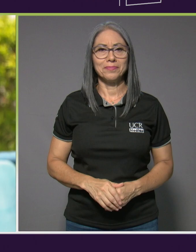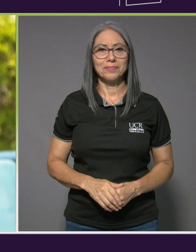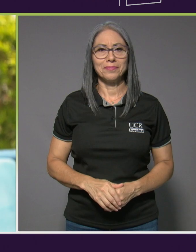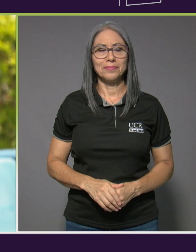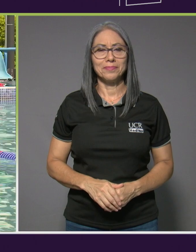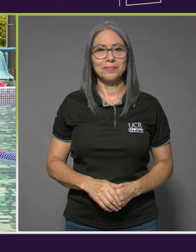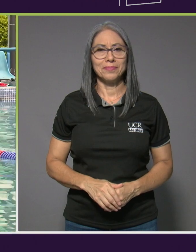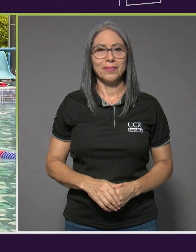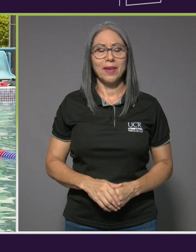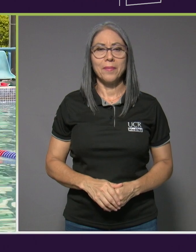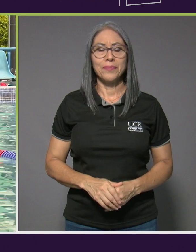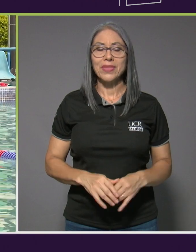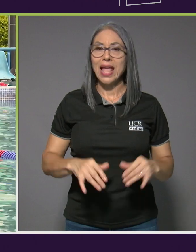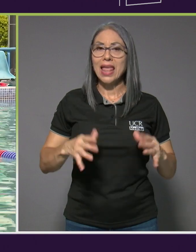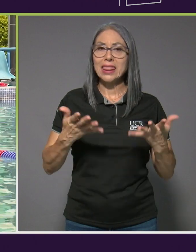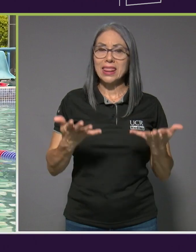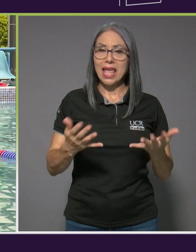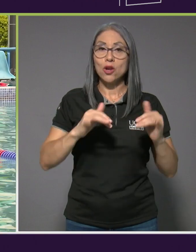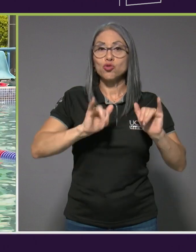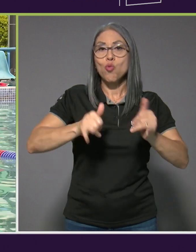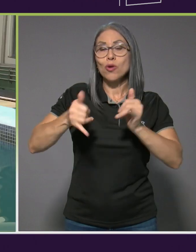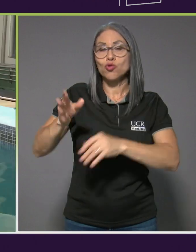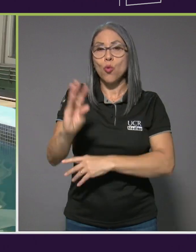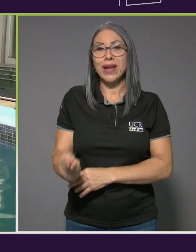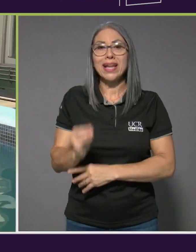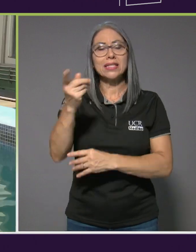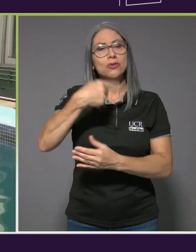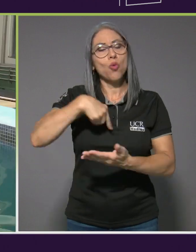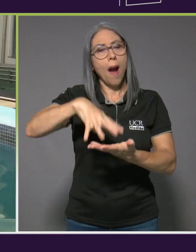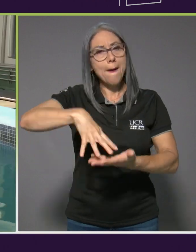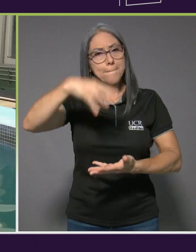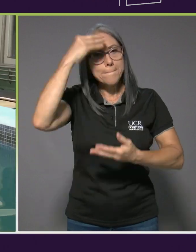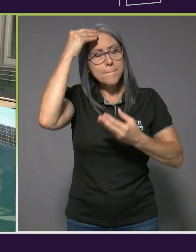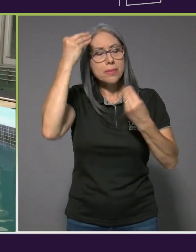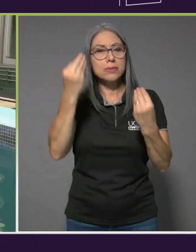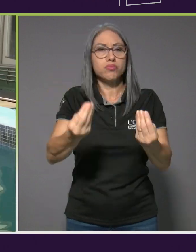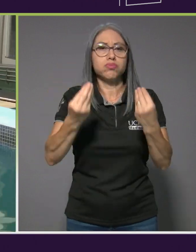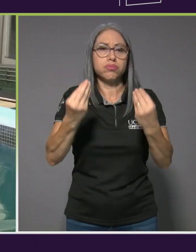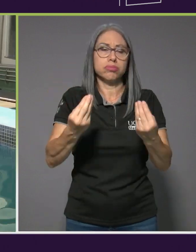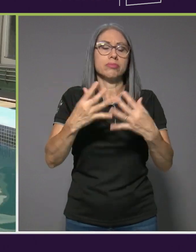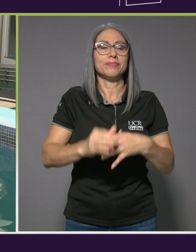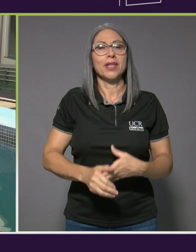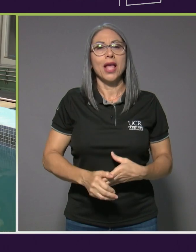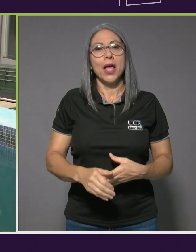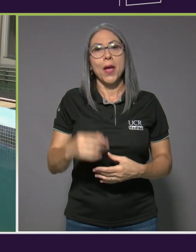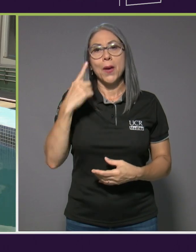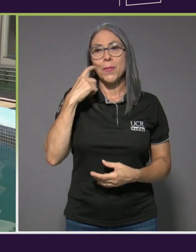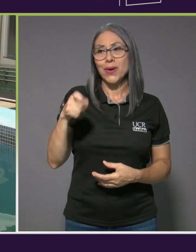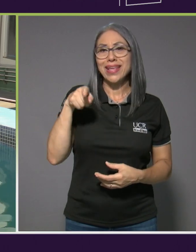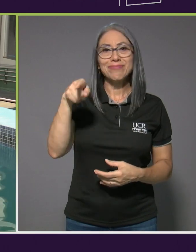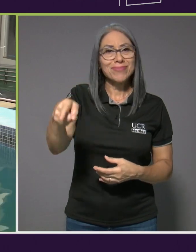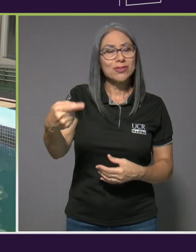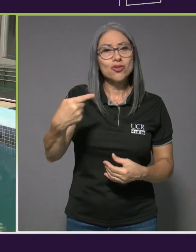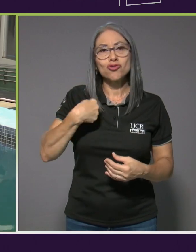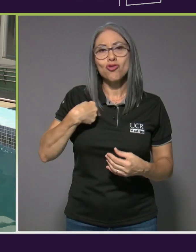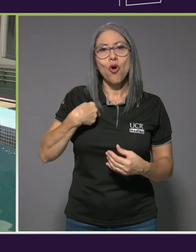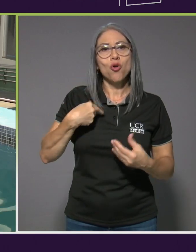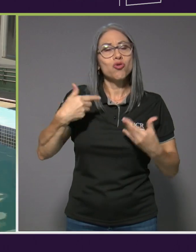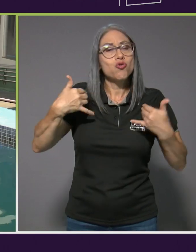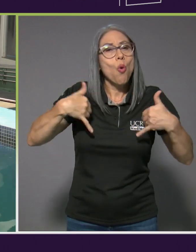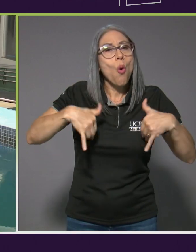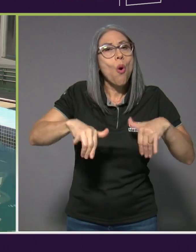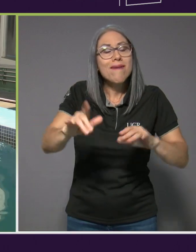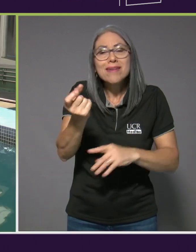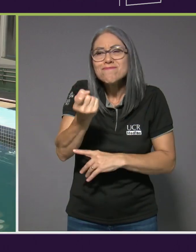De los juegos juveniles aprendí muchas cosas porque era algo que no tenía todavía como la dimensión de lo que era,